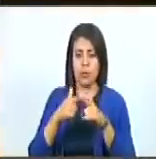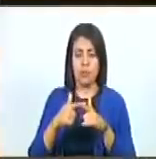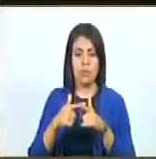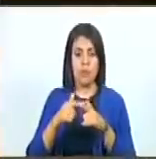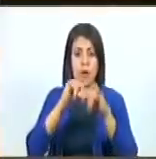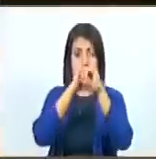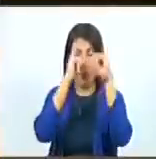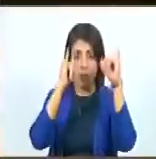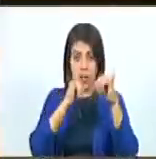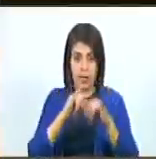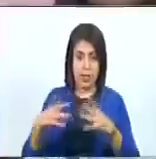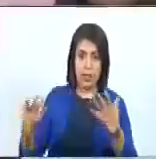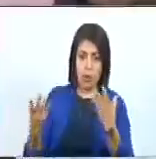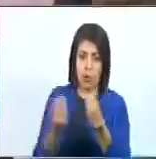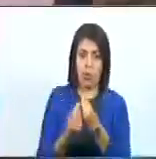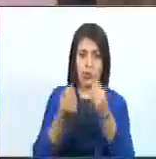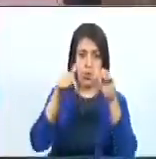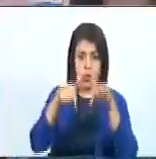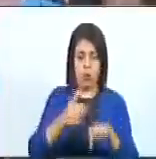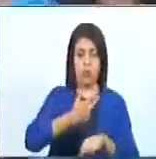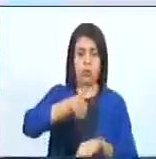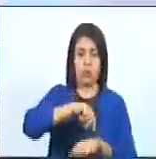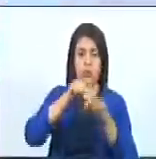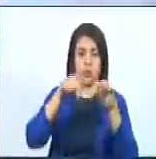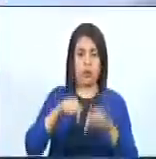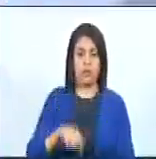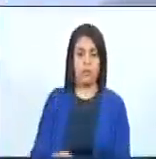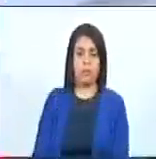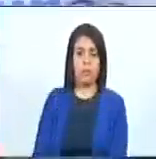Estamos felices de tenerlos y tenerlas hoy aquí.